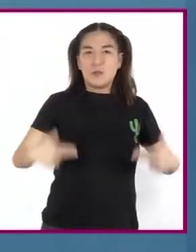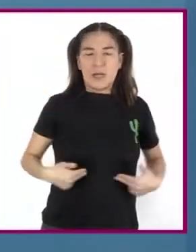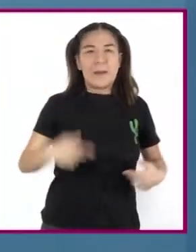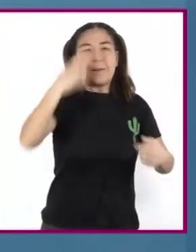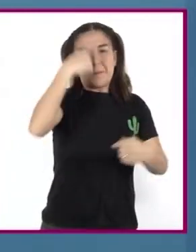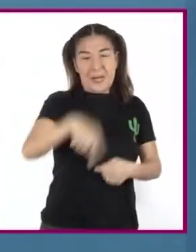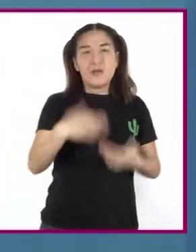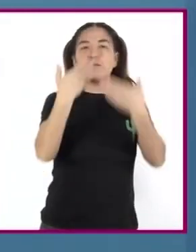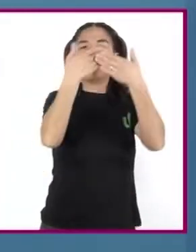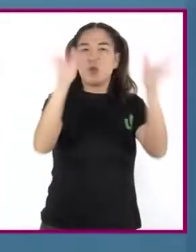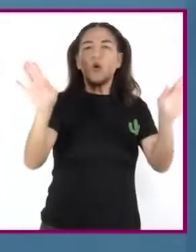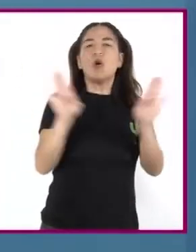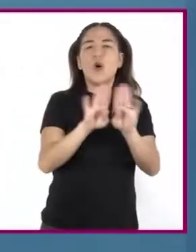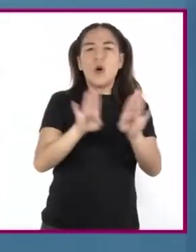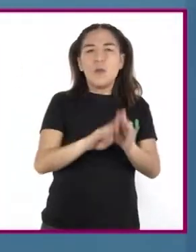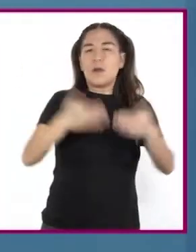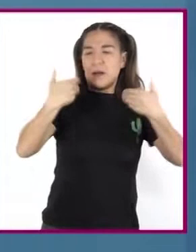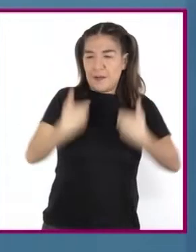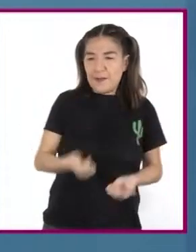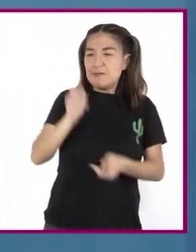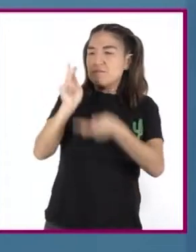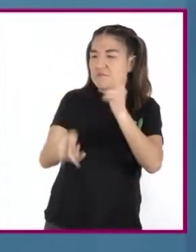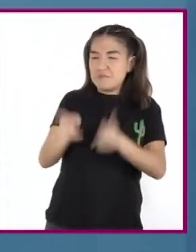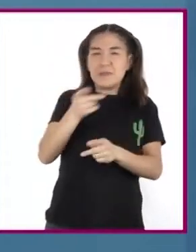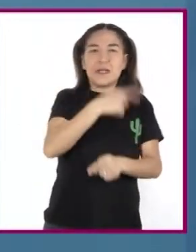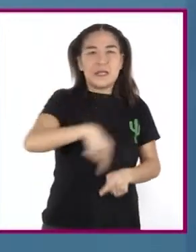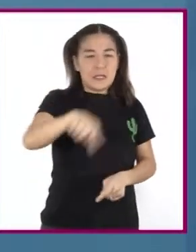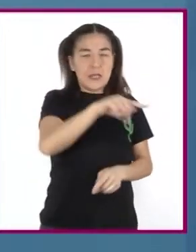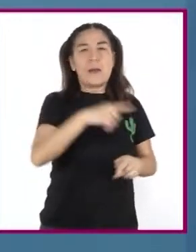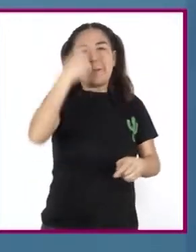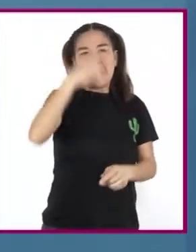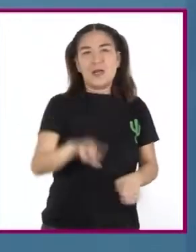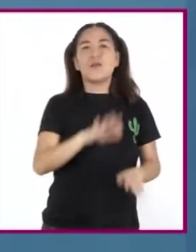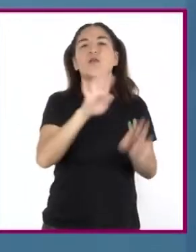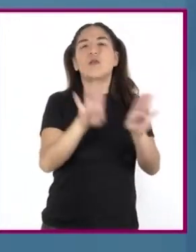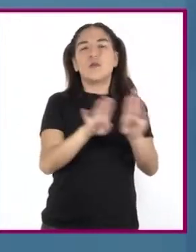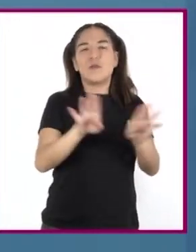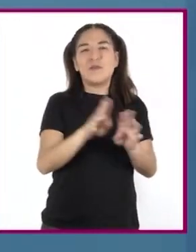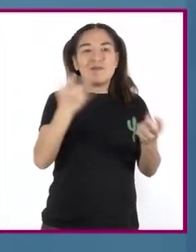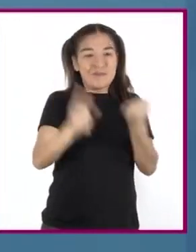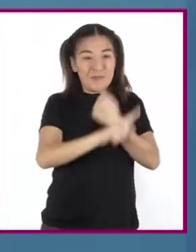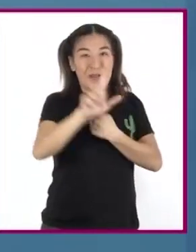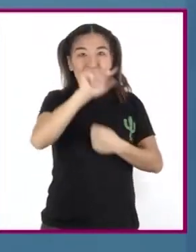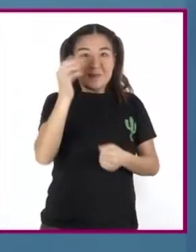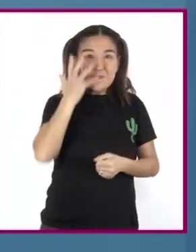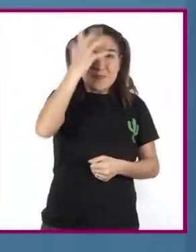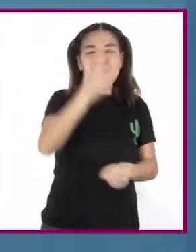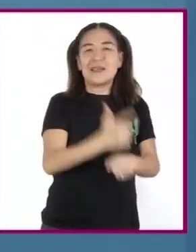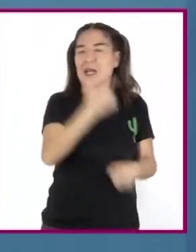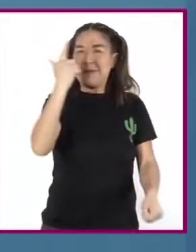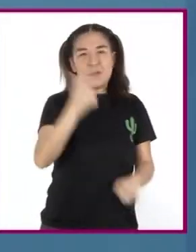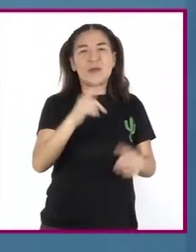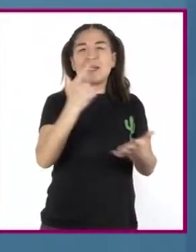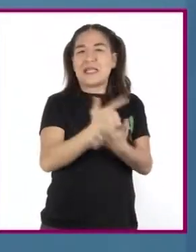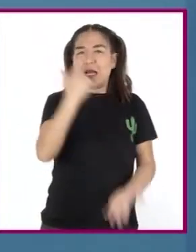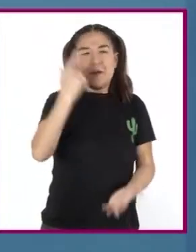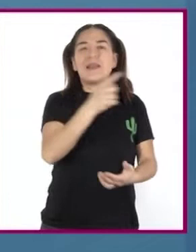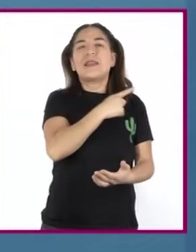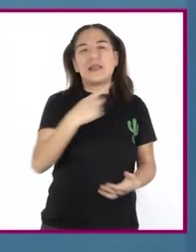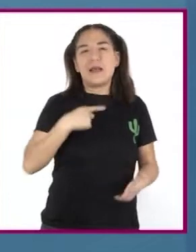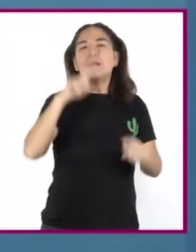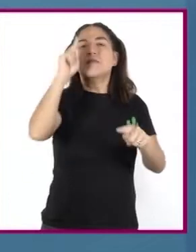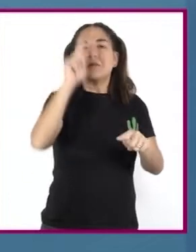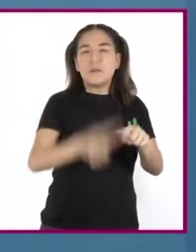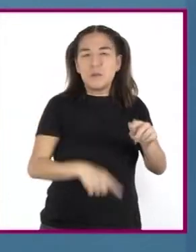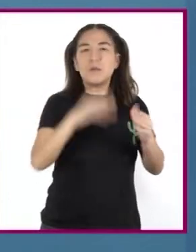a los comprensión del otro para evitar desenlaces socialmente indeseables y de aprovechar el potencial que